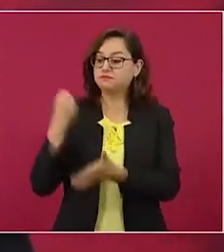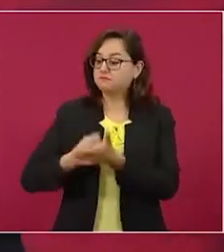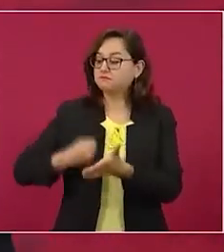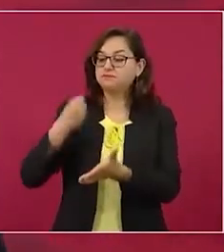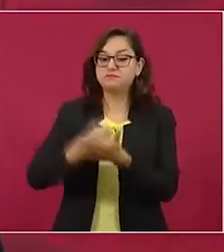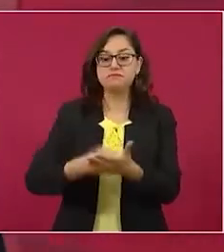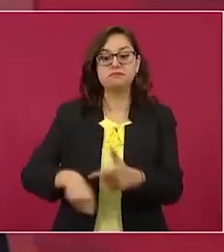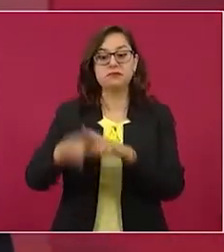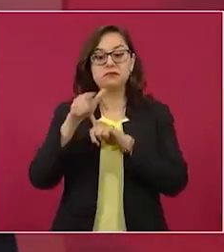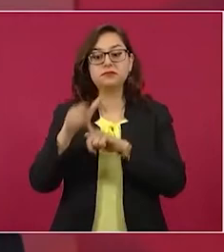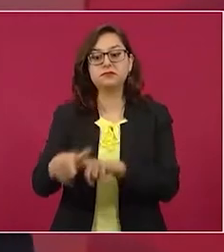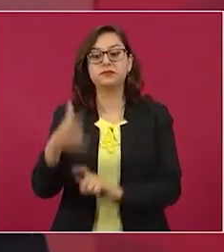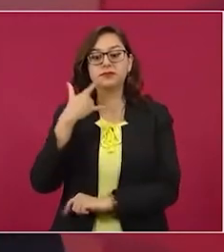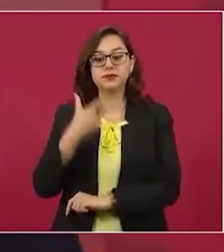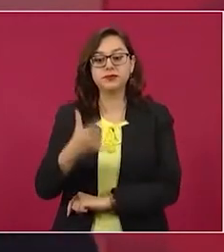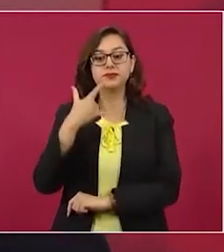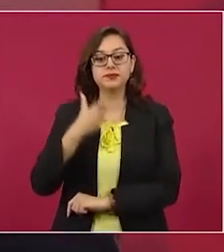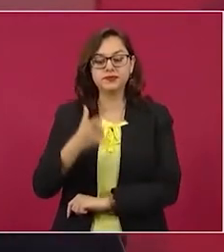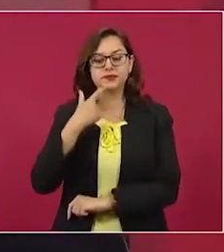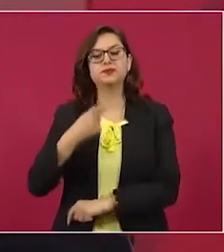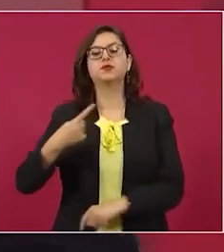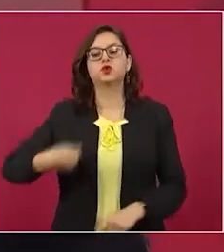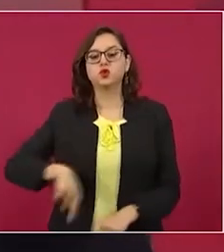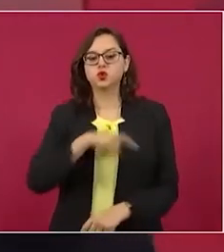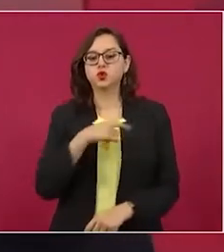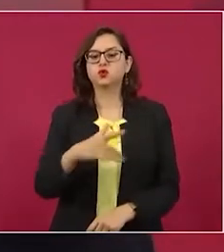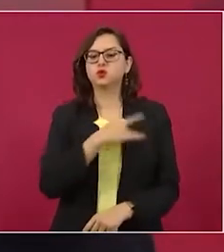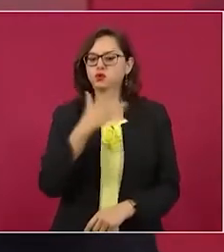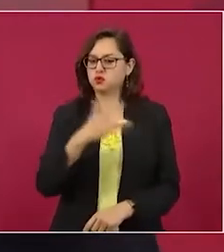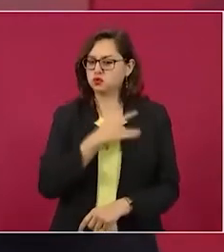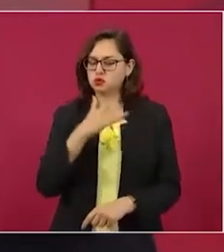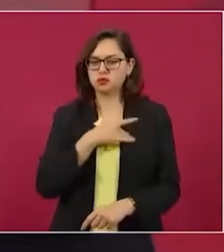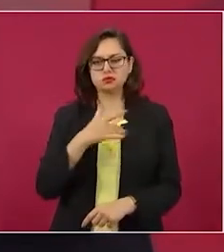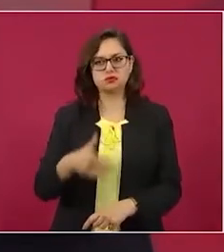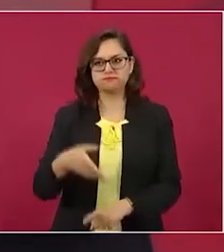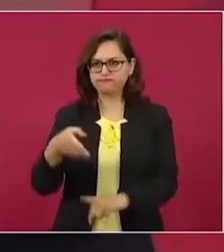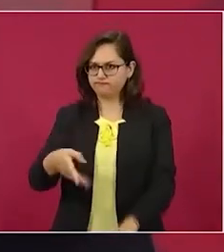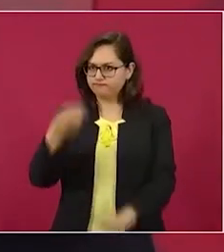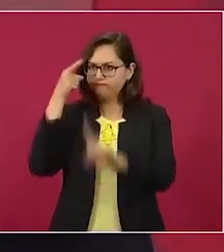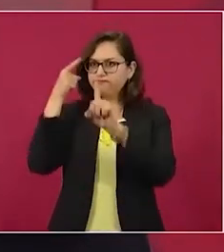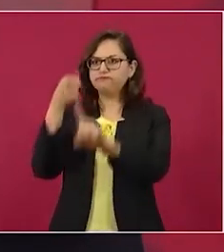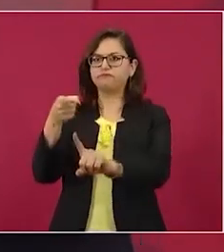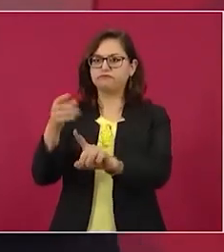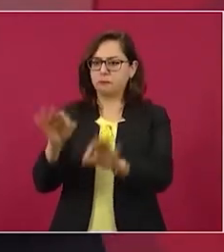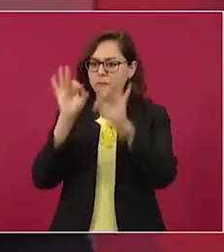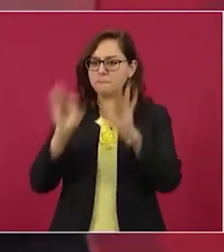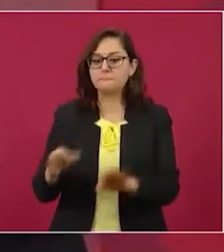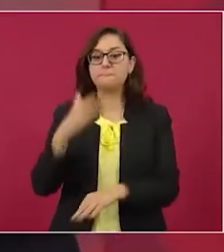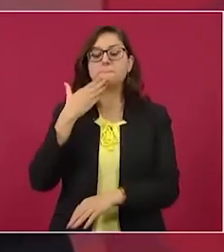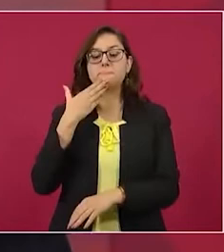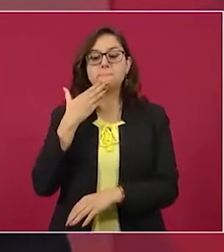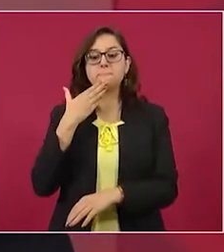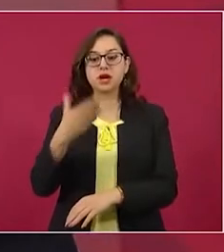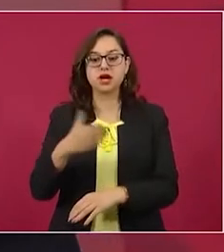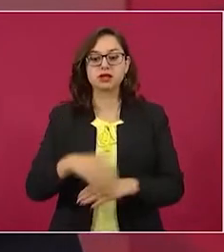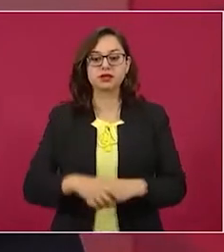Completamente convencidos de que vamos en el camino correcto. Tan es así